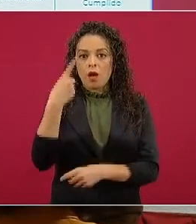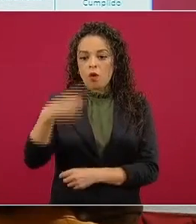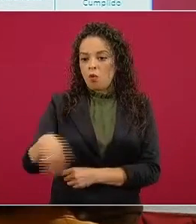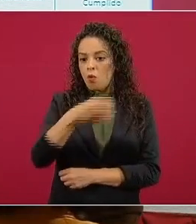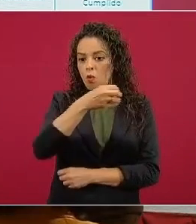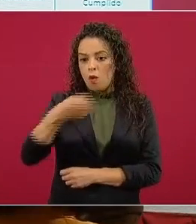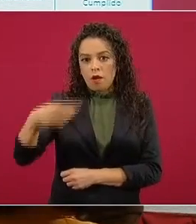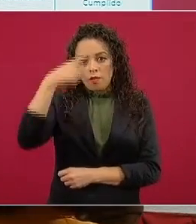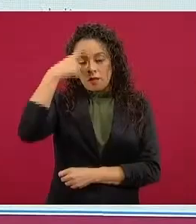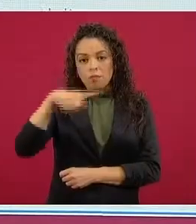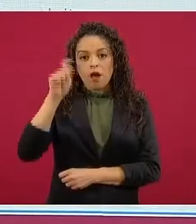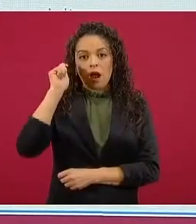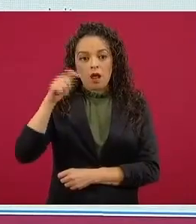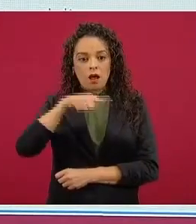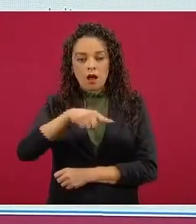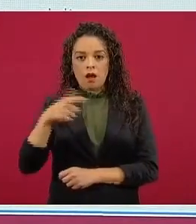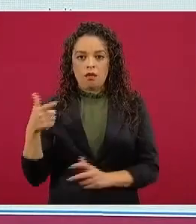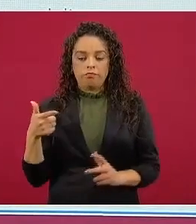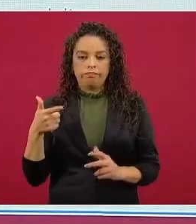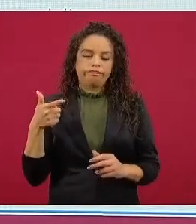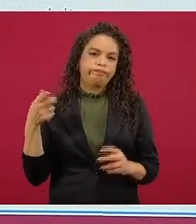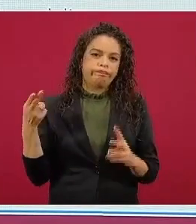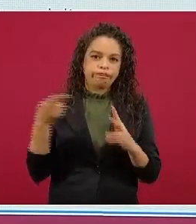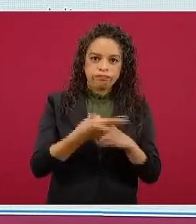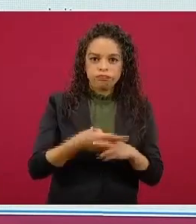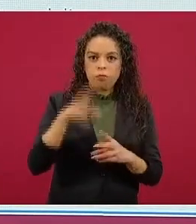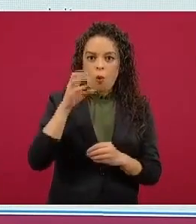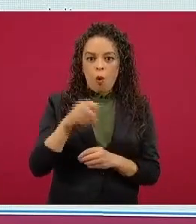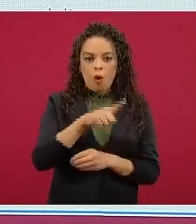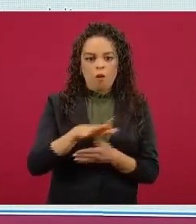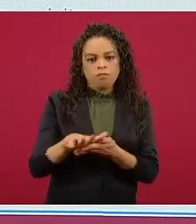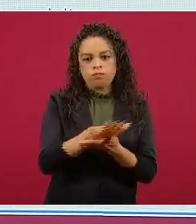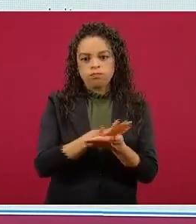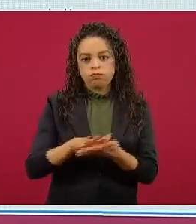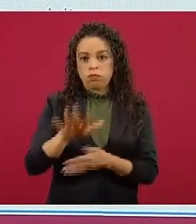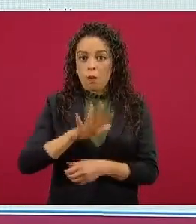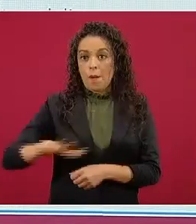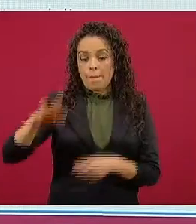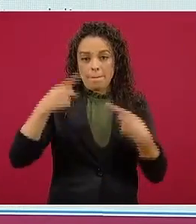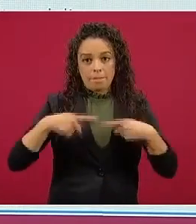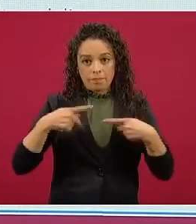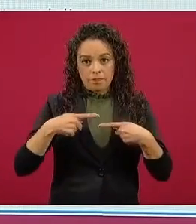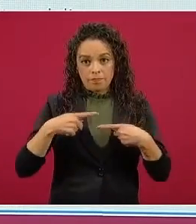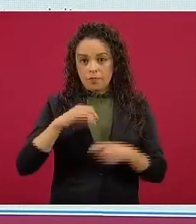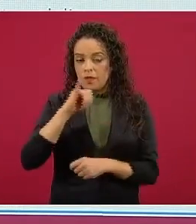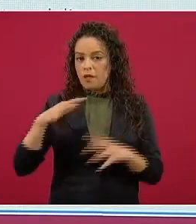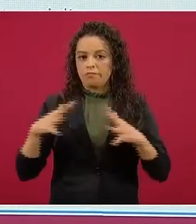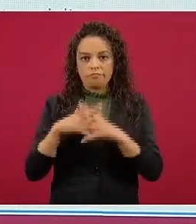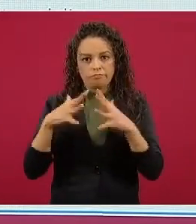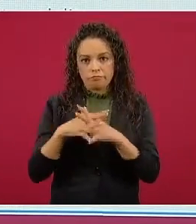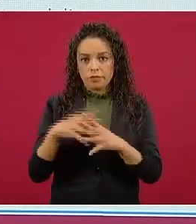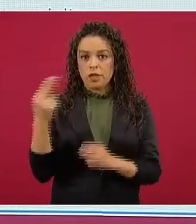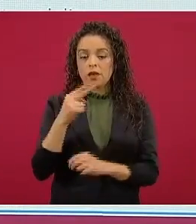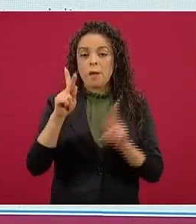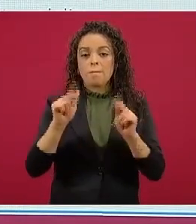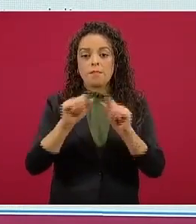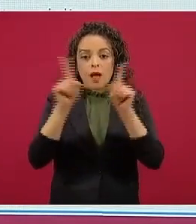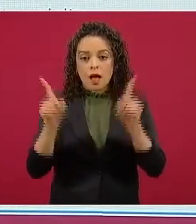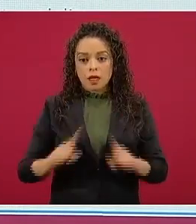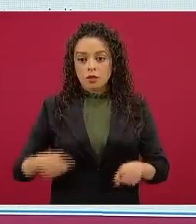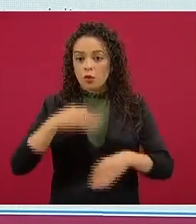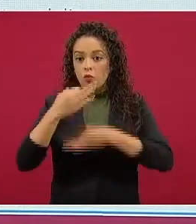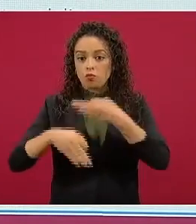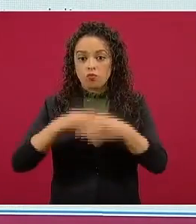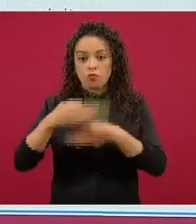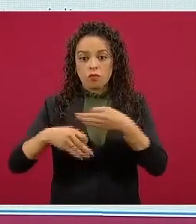se acabará la guerra construiremos la paz buscaremos la hermandad entre todos los